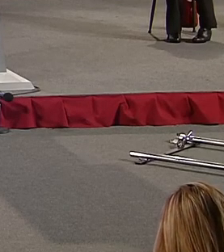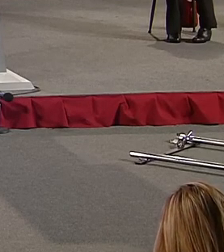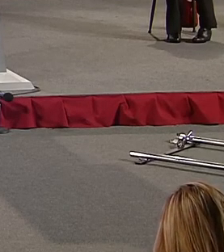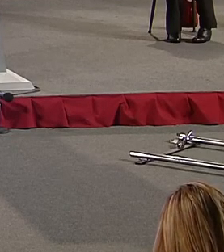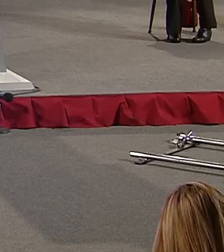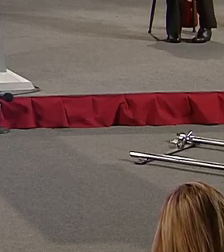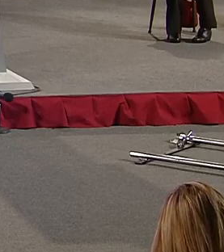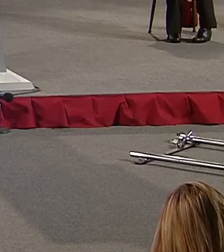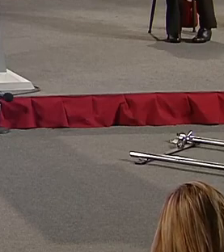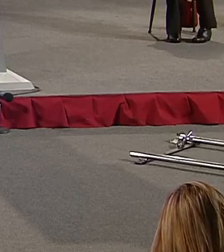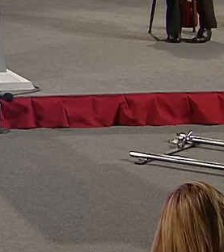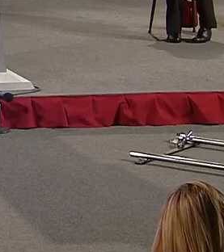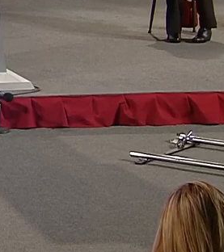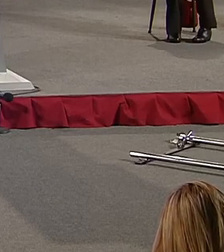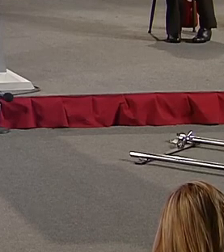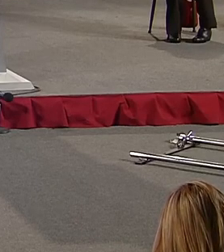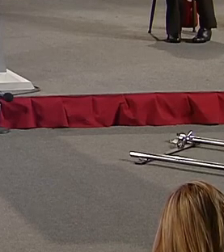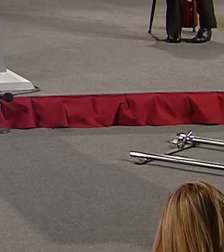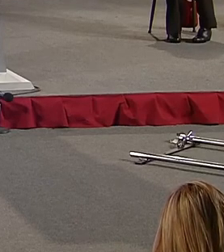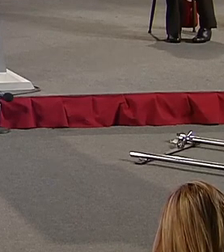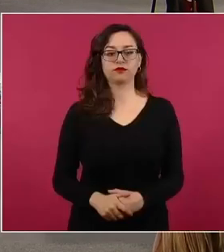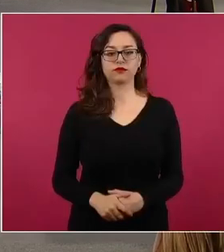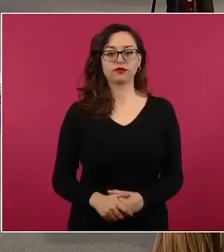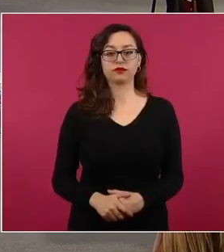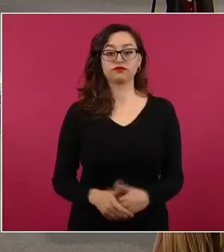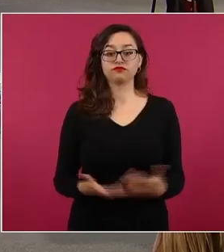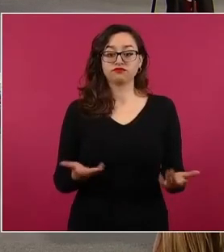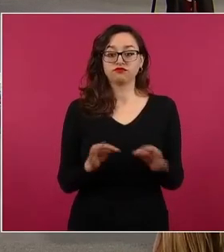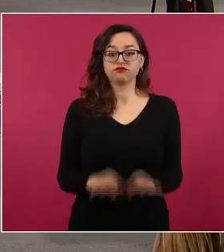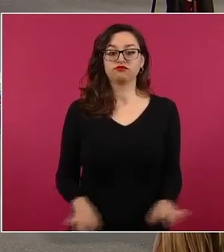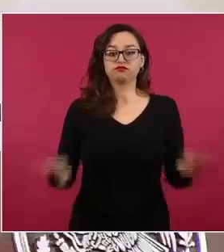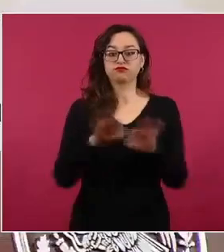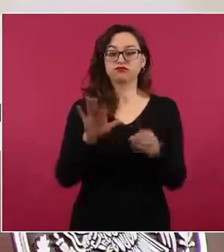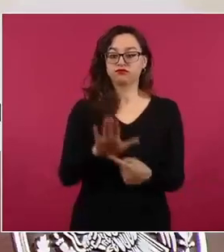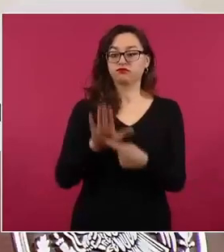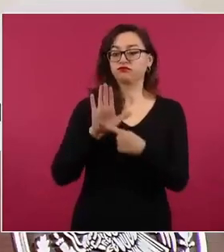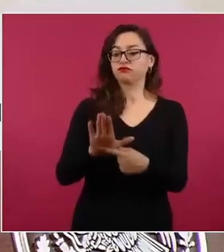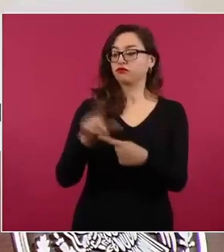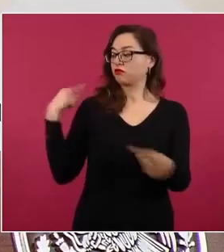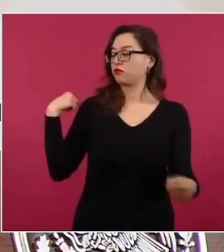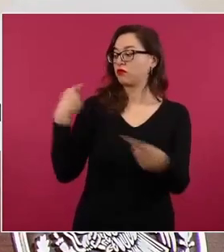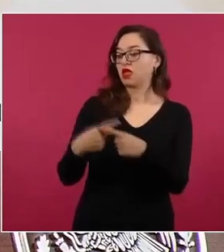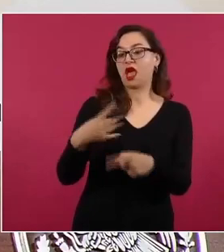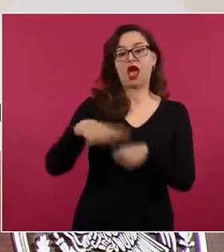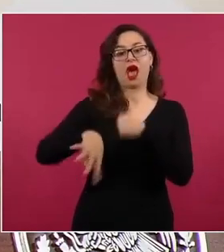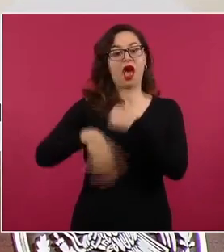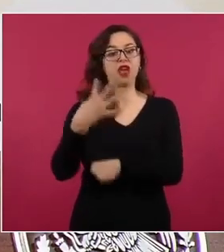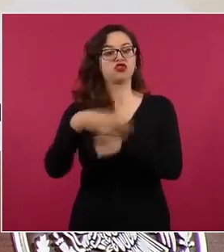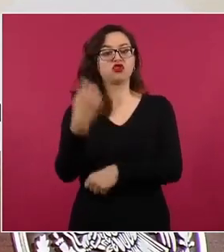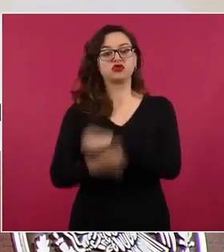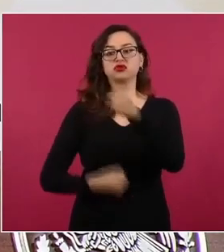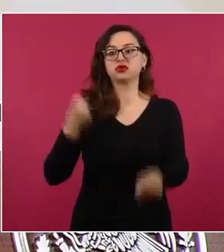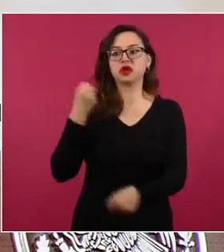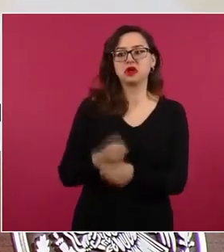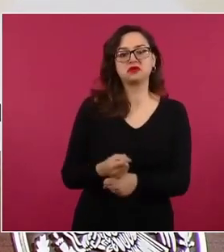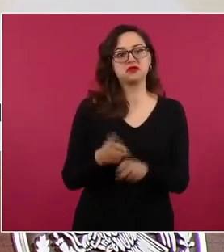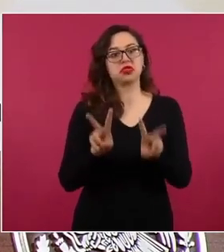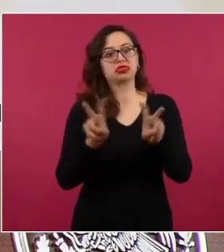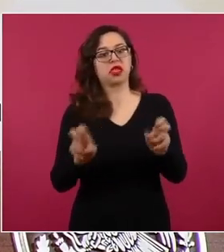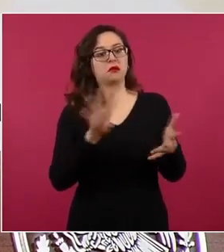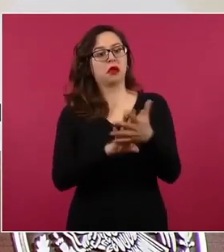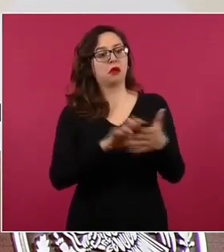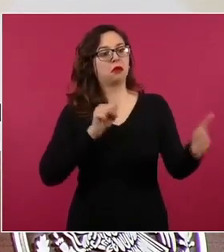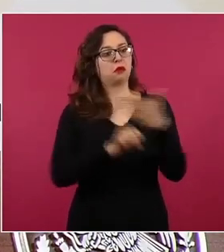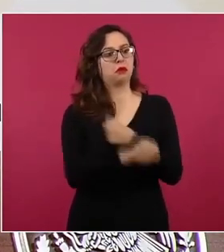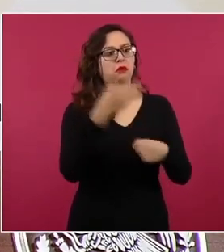nadie levantó la voz para hablar contra la figura de la prisión preventiva, ni en los medios de comunicación, ni en los espacios académicos, ni en la